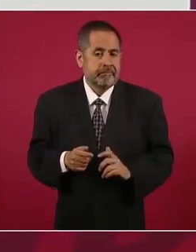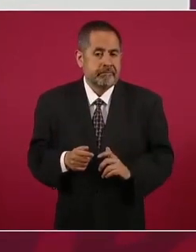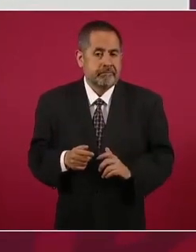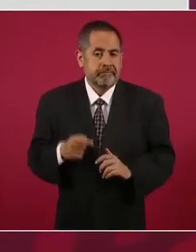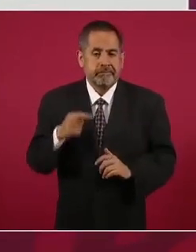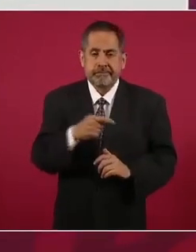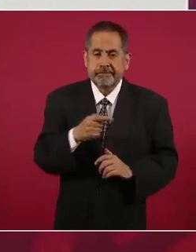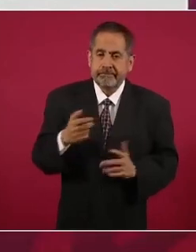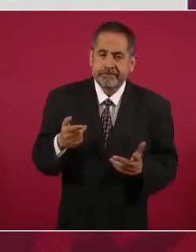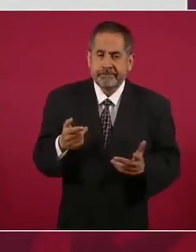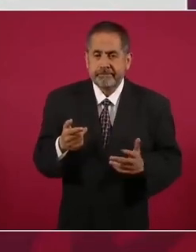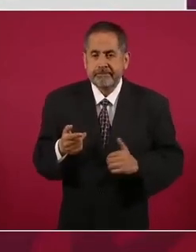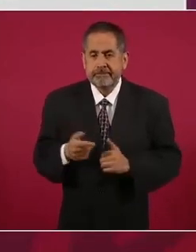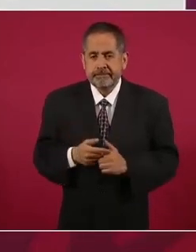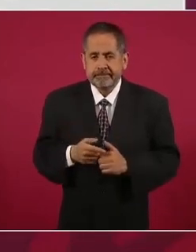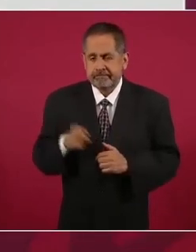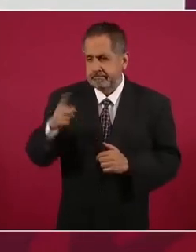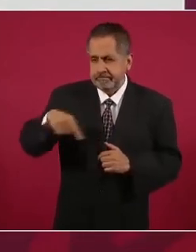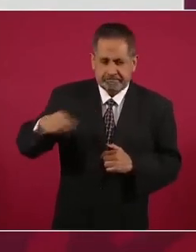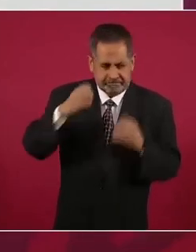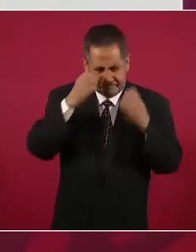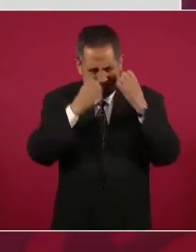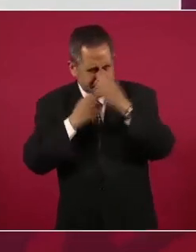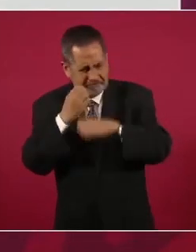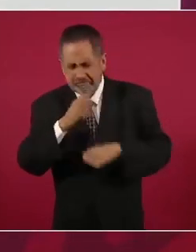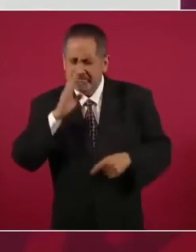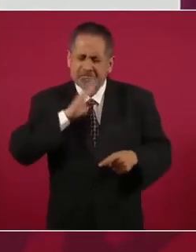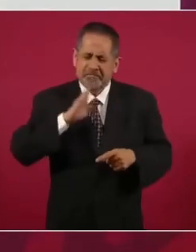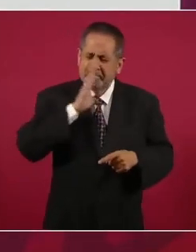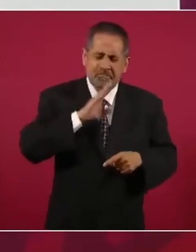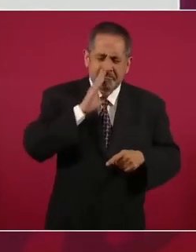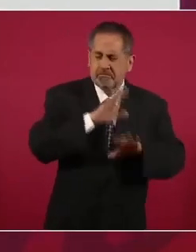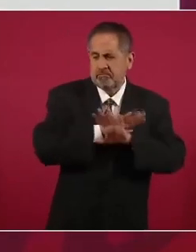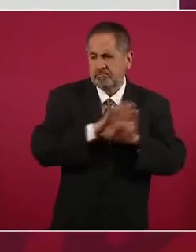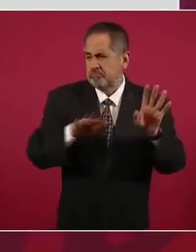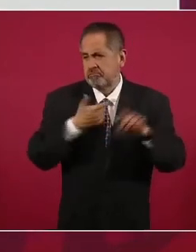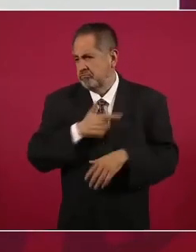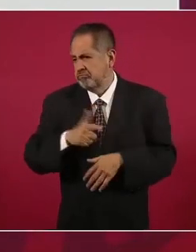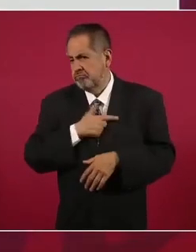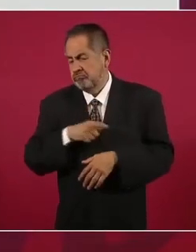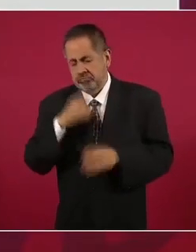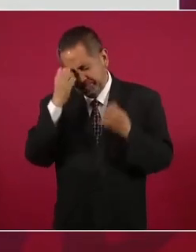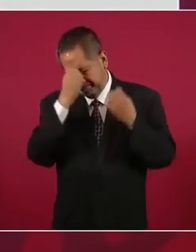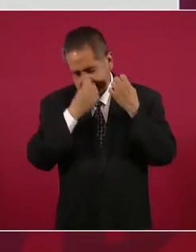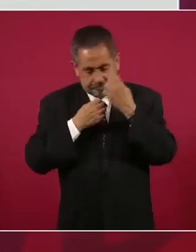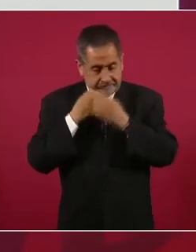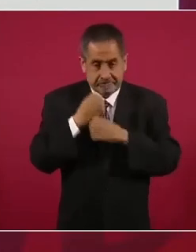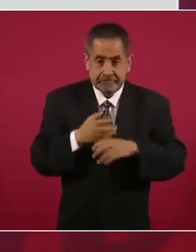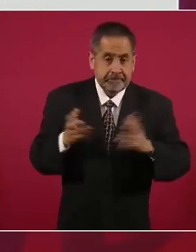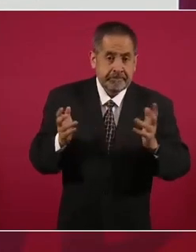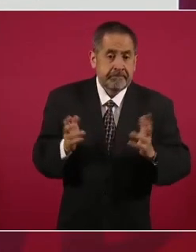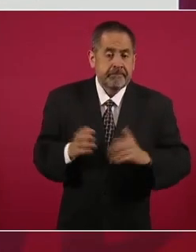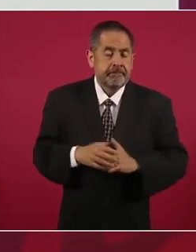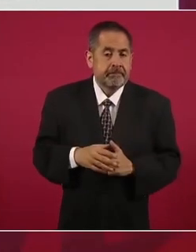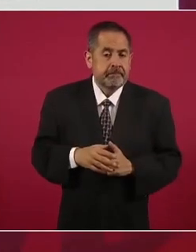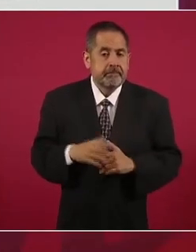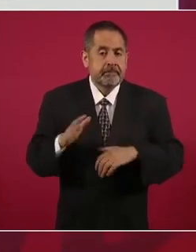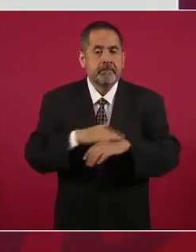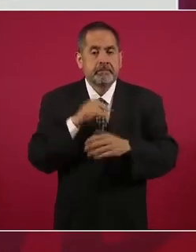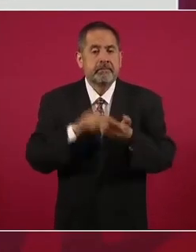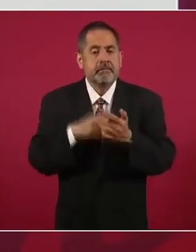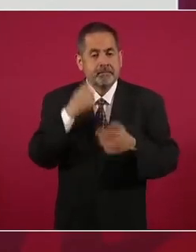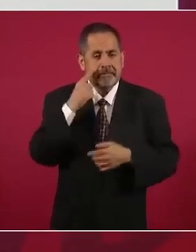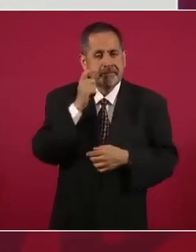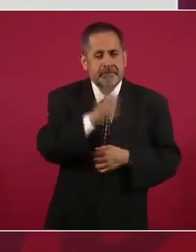más escrutados, los más evaluados, porque aquí sí que las